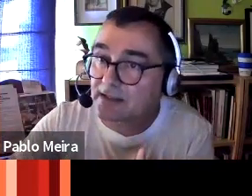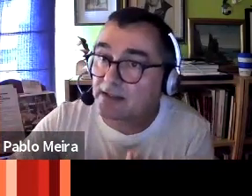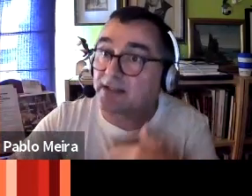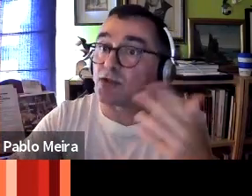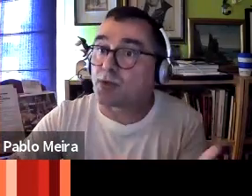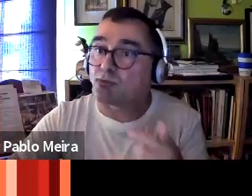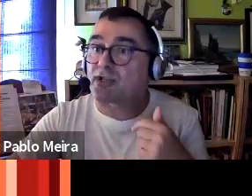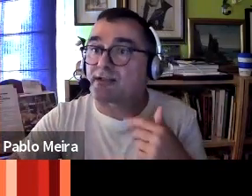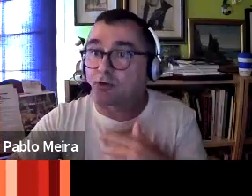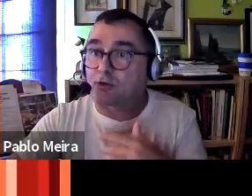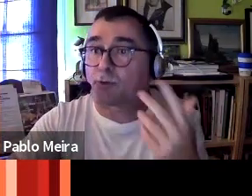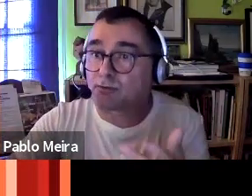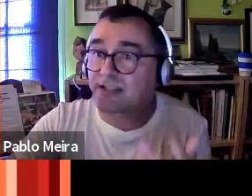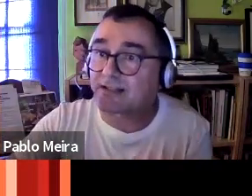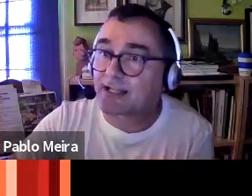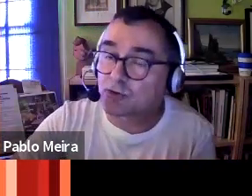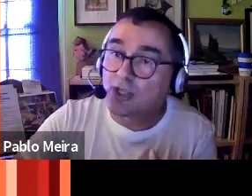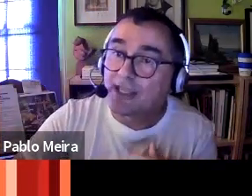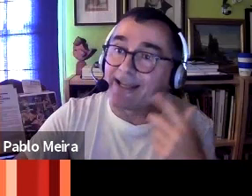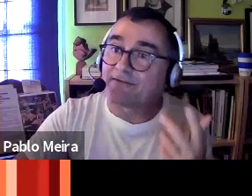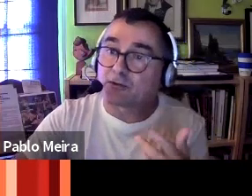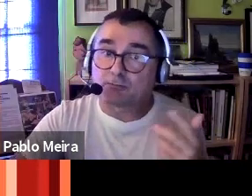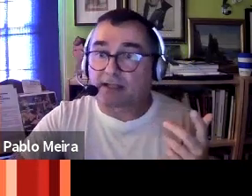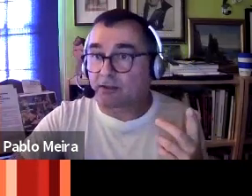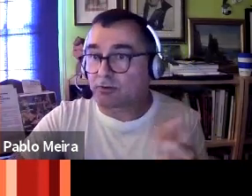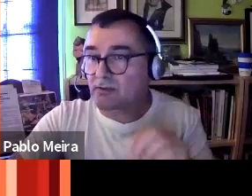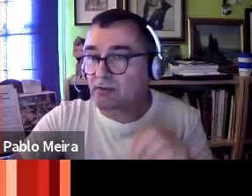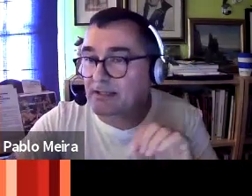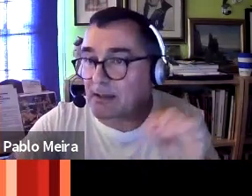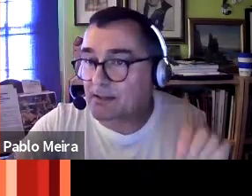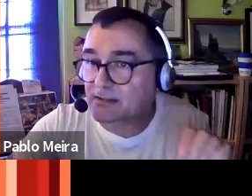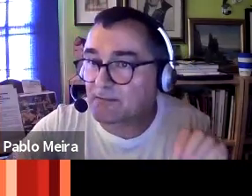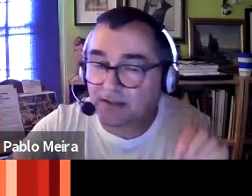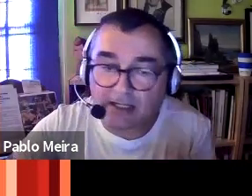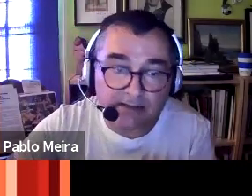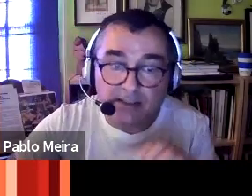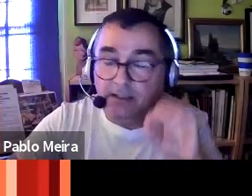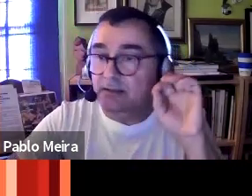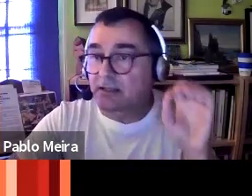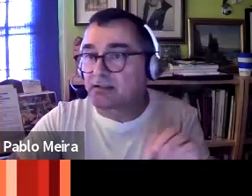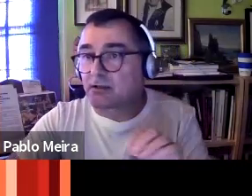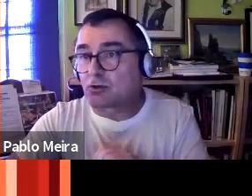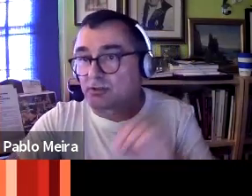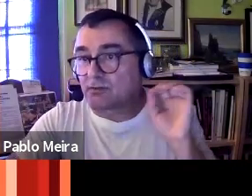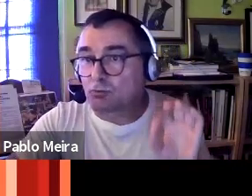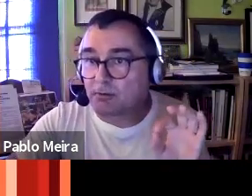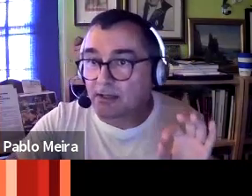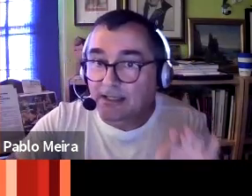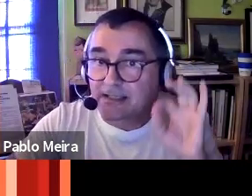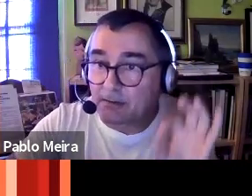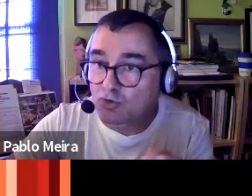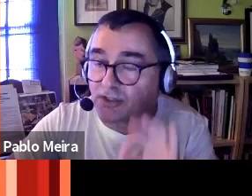la cantidad de gases y de que pudiéramos estar alterando el efecto invernadero. Es decir, prácticamente desde finales del siglo